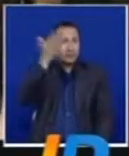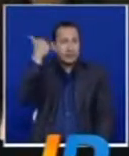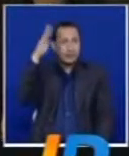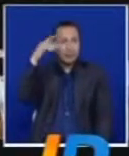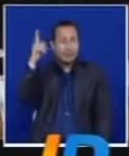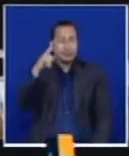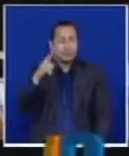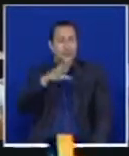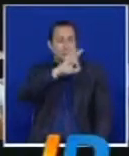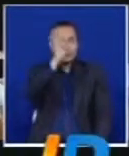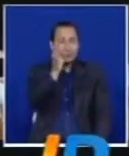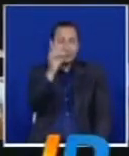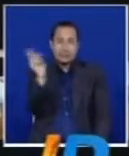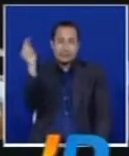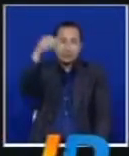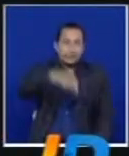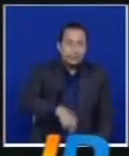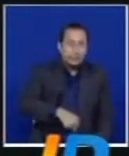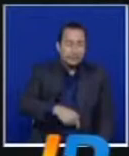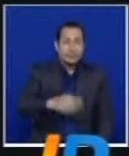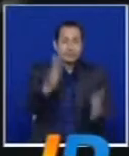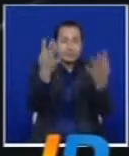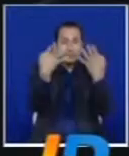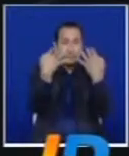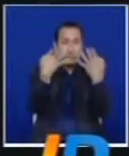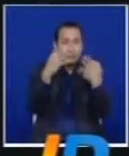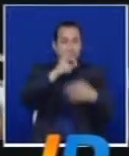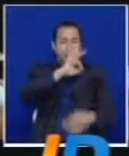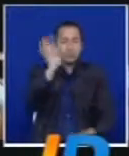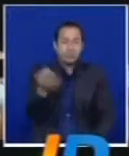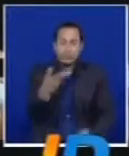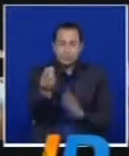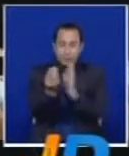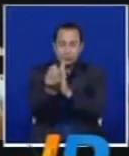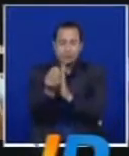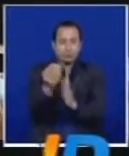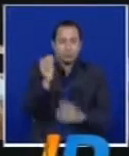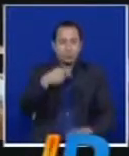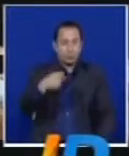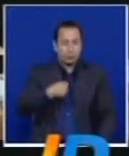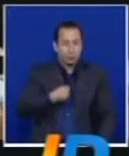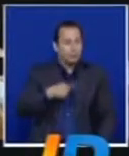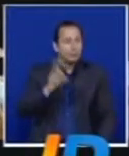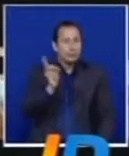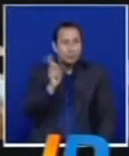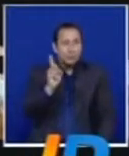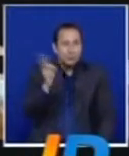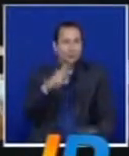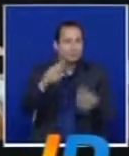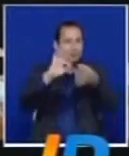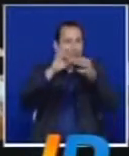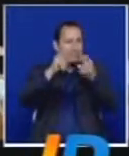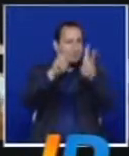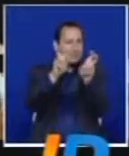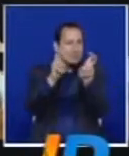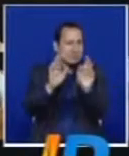público que sabemos que es tan cálido. La agrupación San Luis se encuentra promocionando el sencillo No Soy, una balada llena de sentimientos.